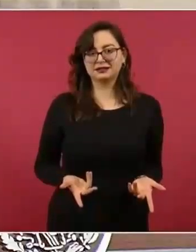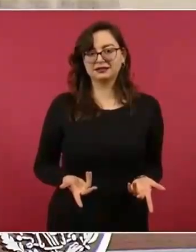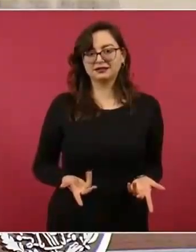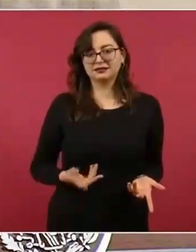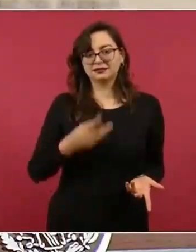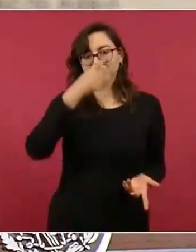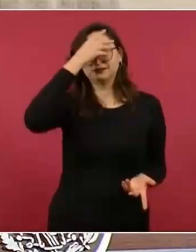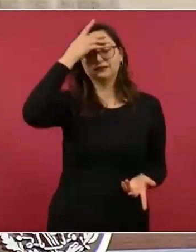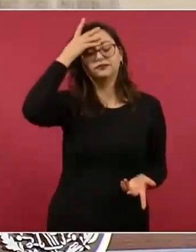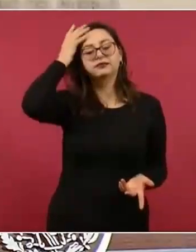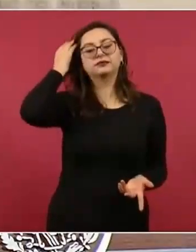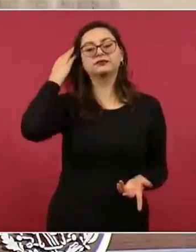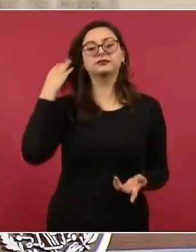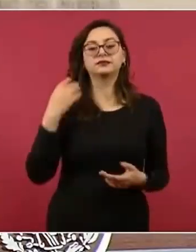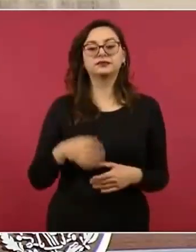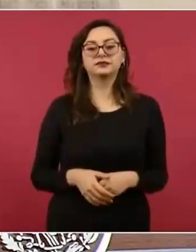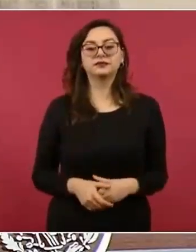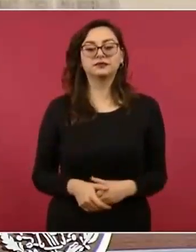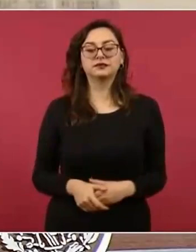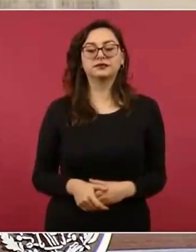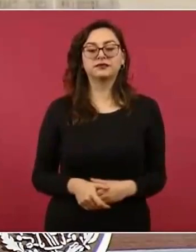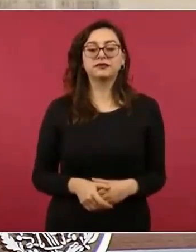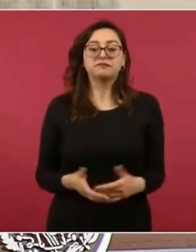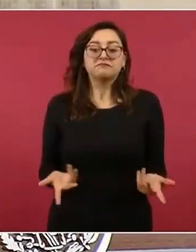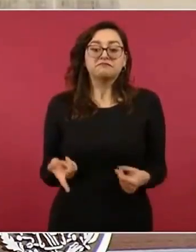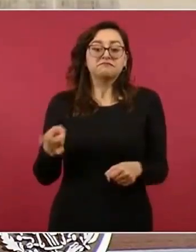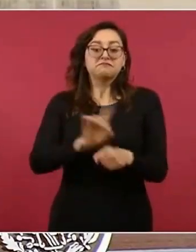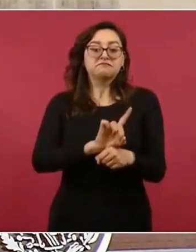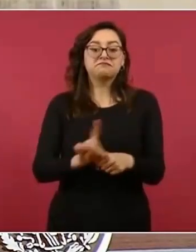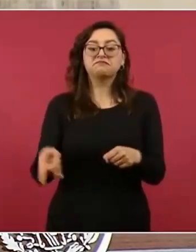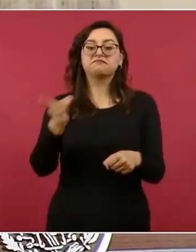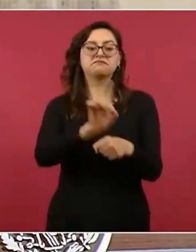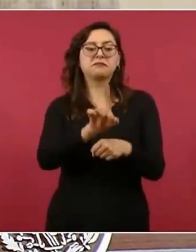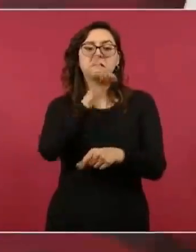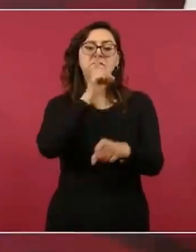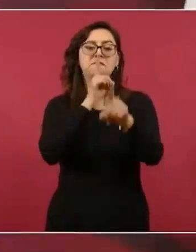Pero, eso es... diario.